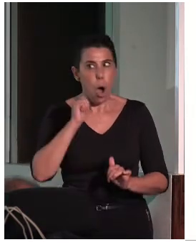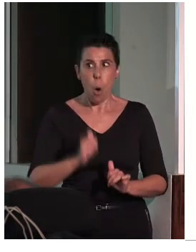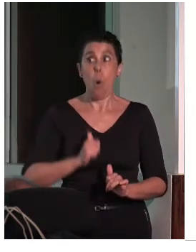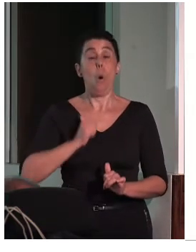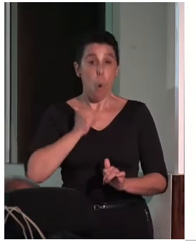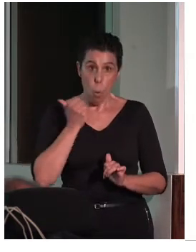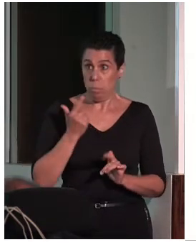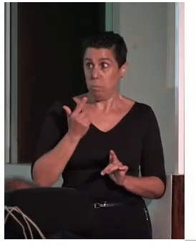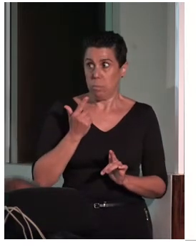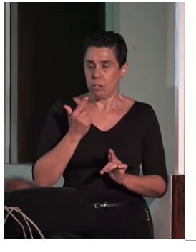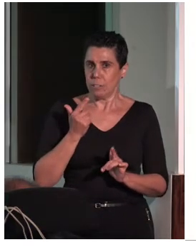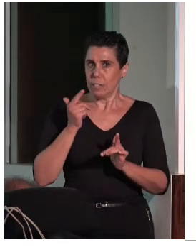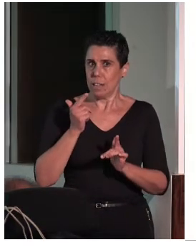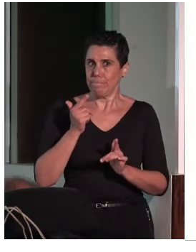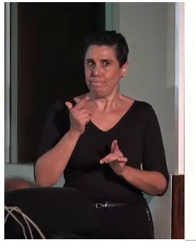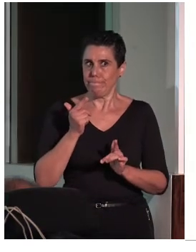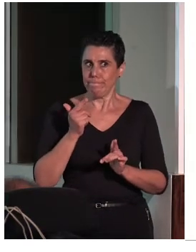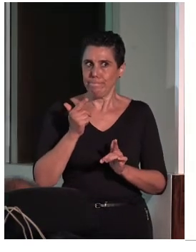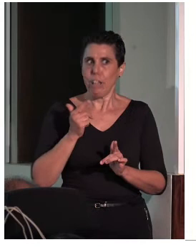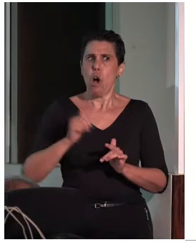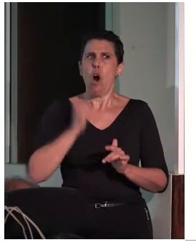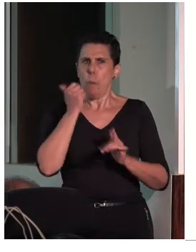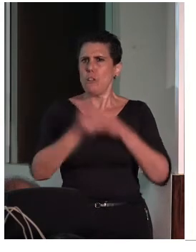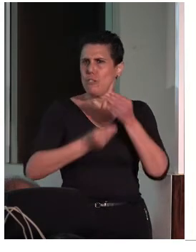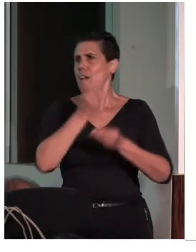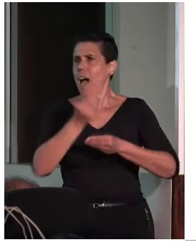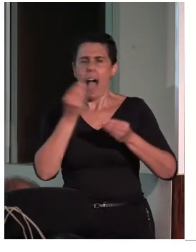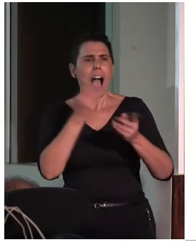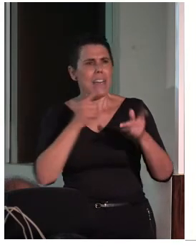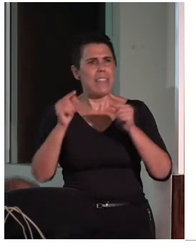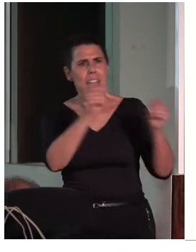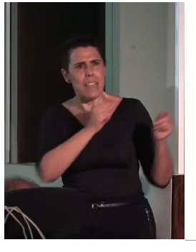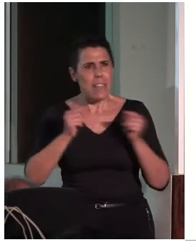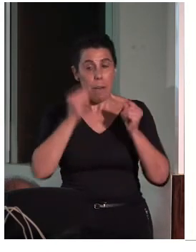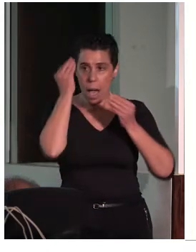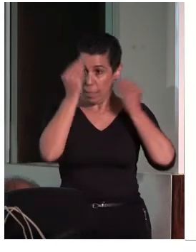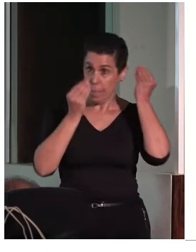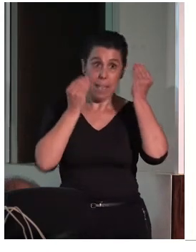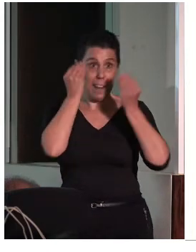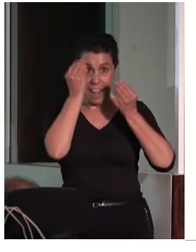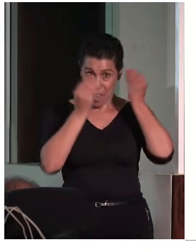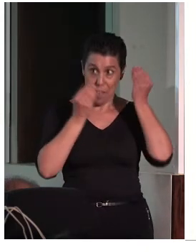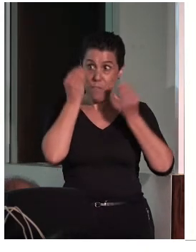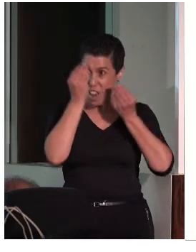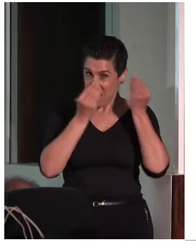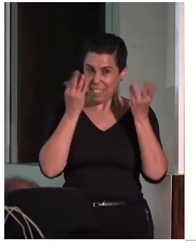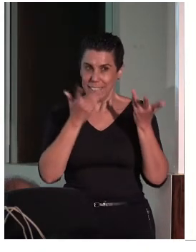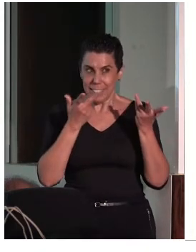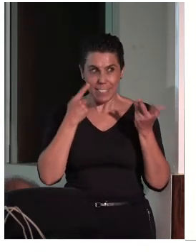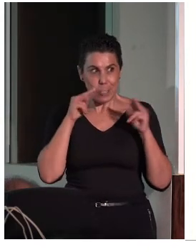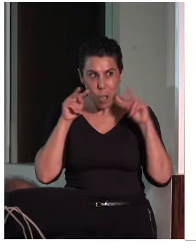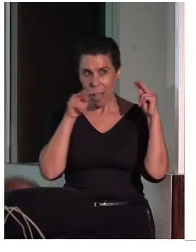debate, reflexión, miradas cómplices,